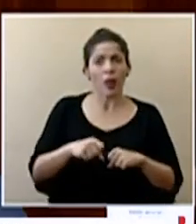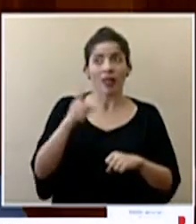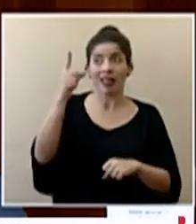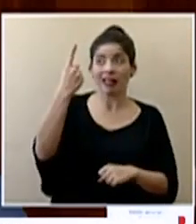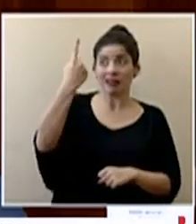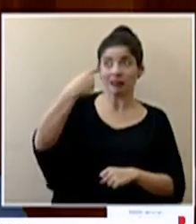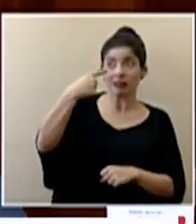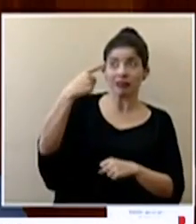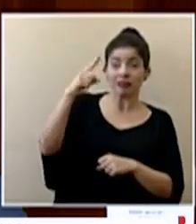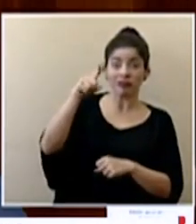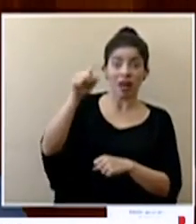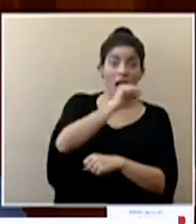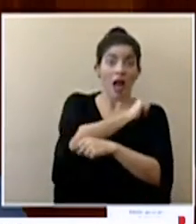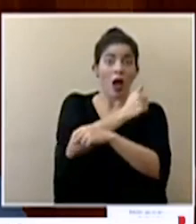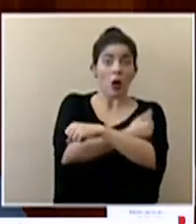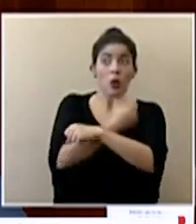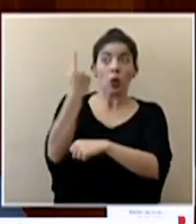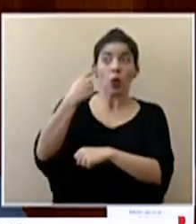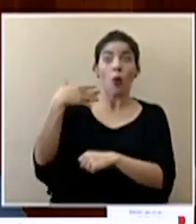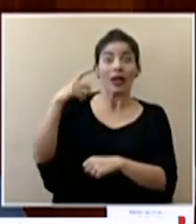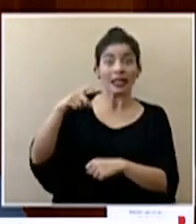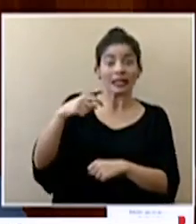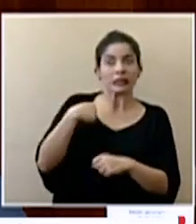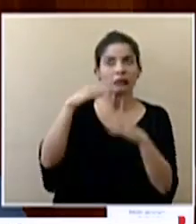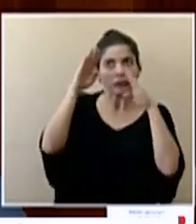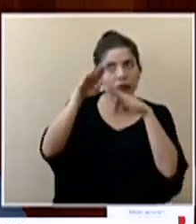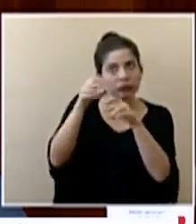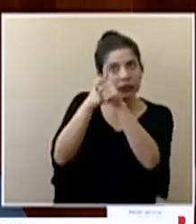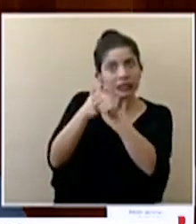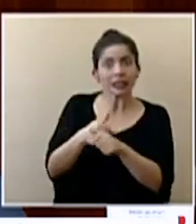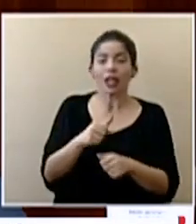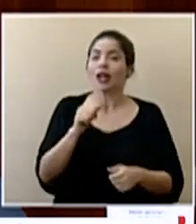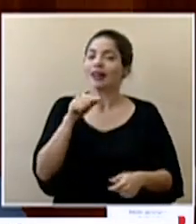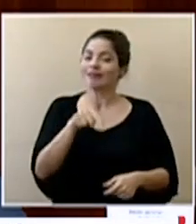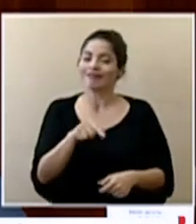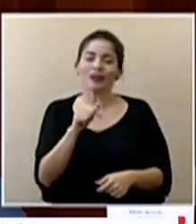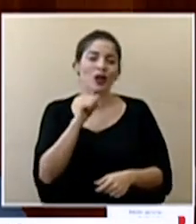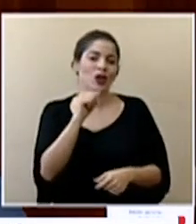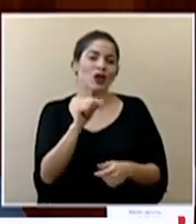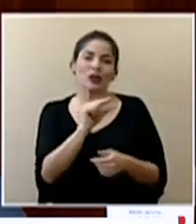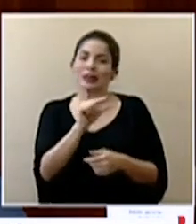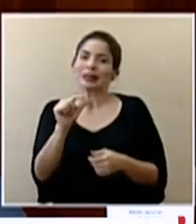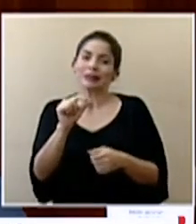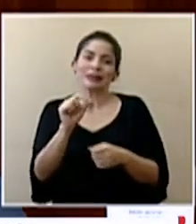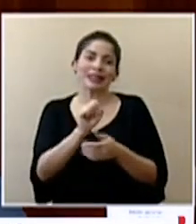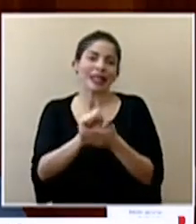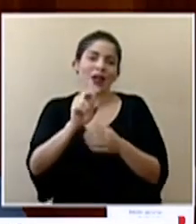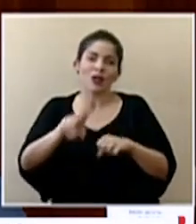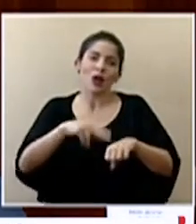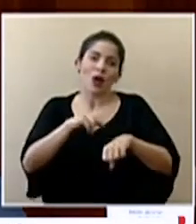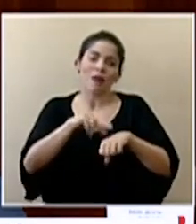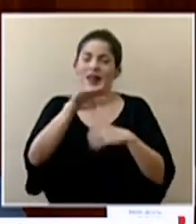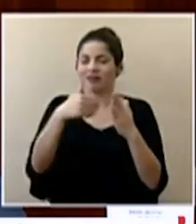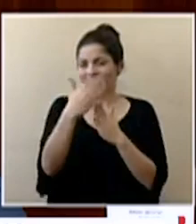de las autoridades cuando así se requiere. Insisto, no es una Semana Santa normal, todos lo sabemos,